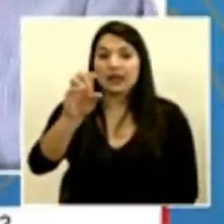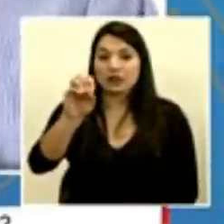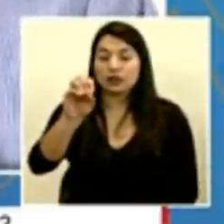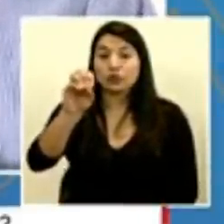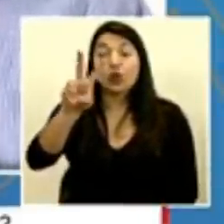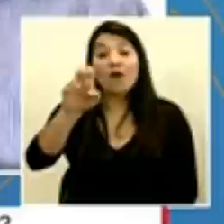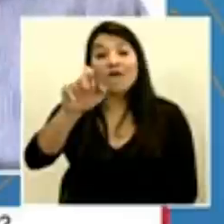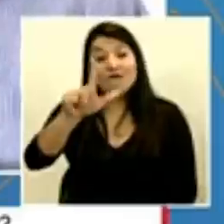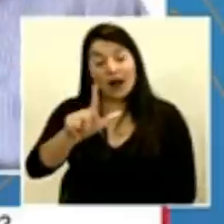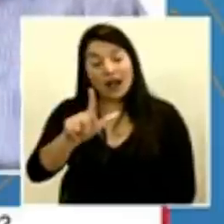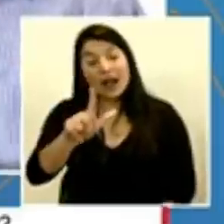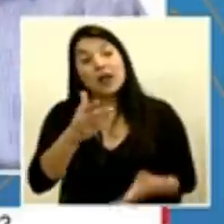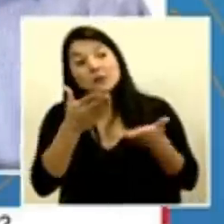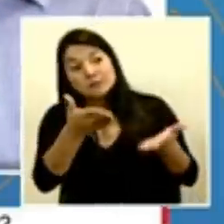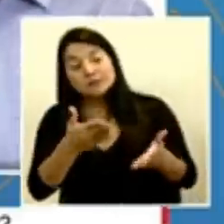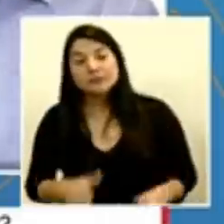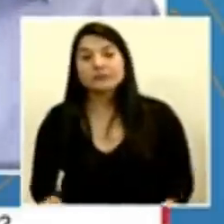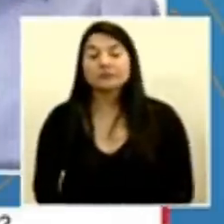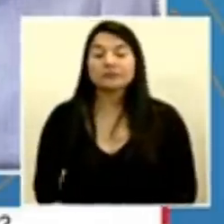Adelante.